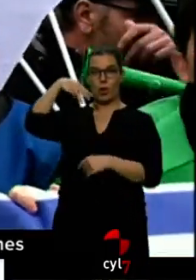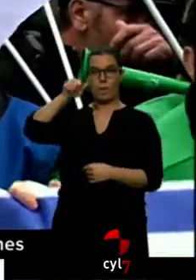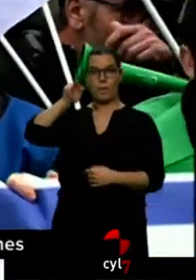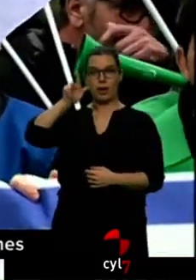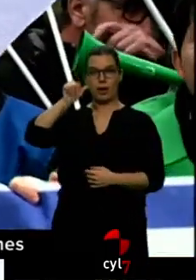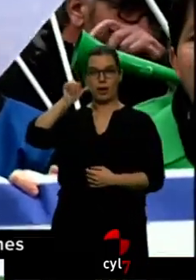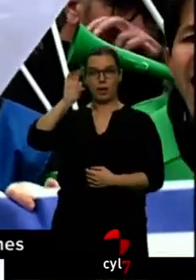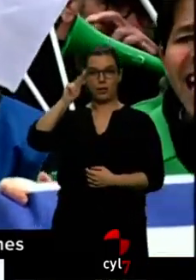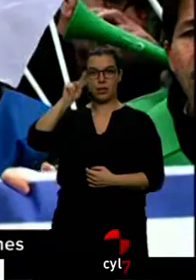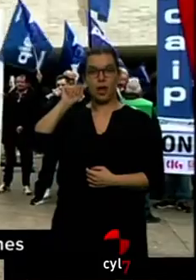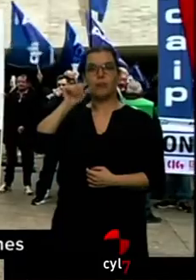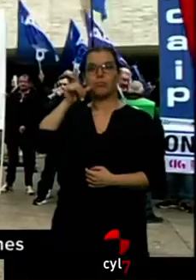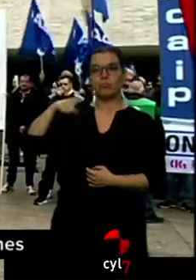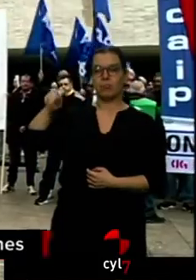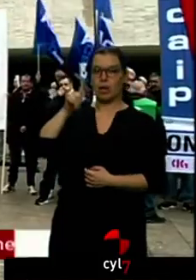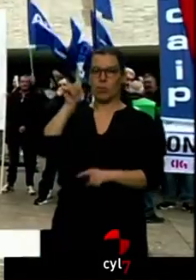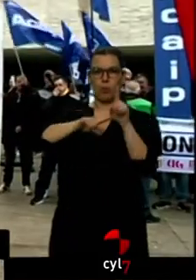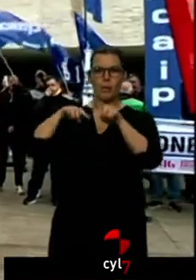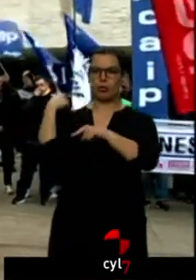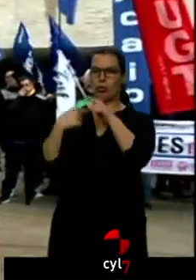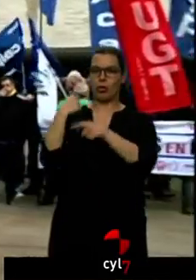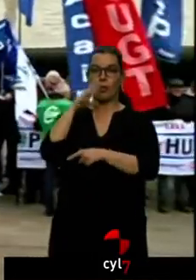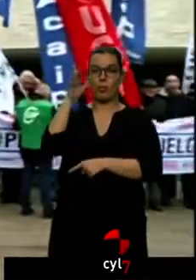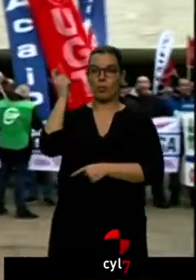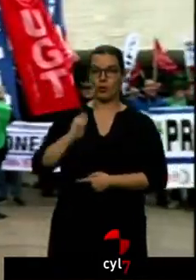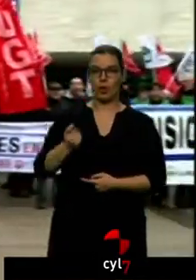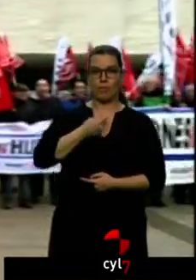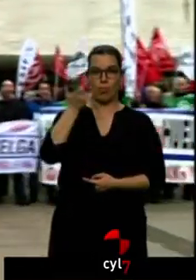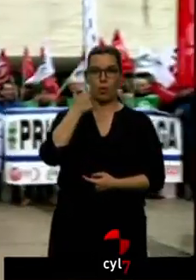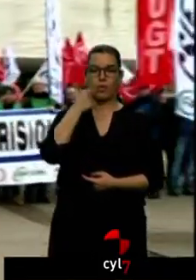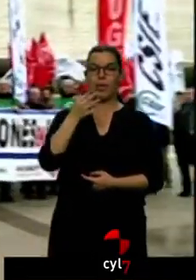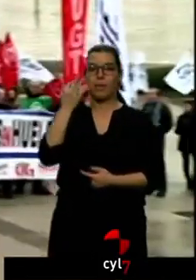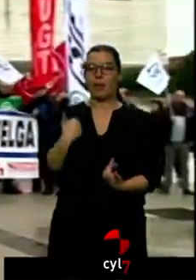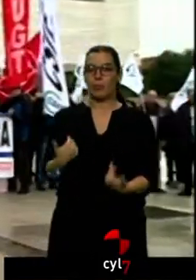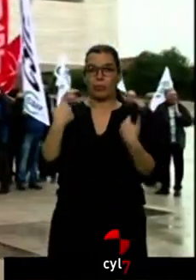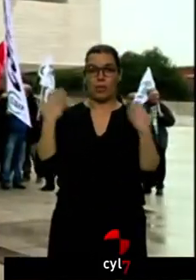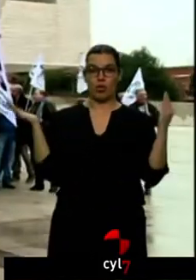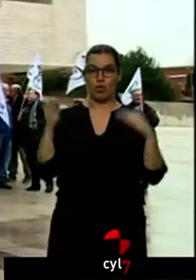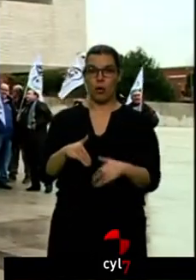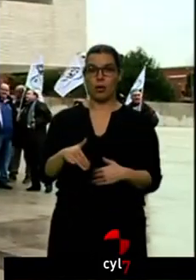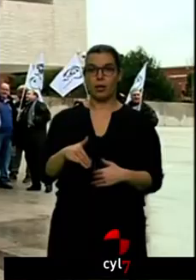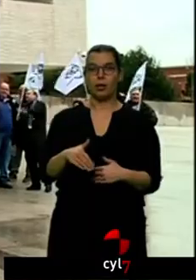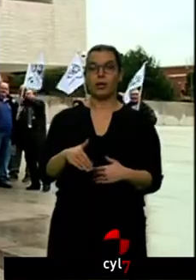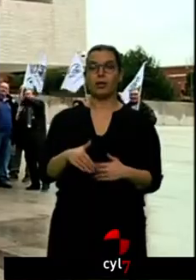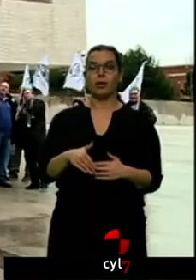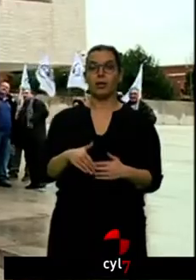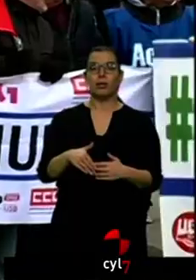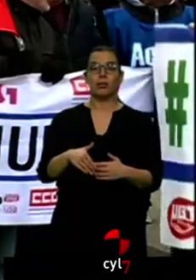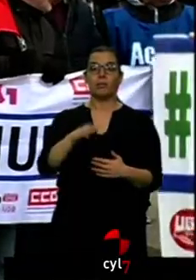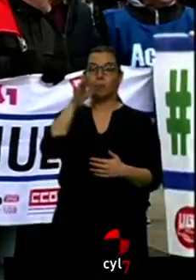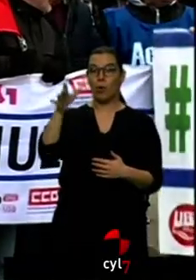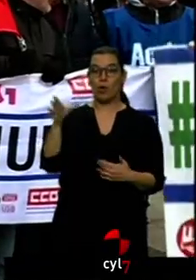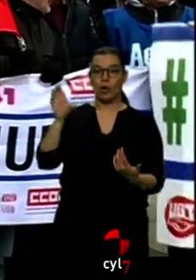que sufren a diario por la falta de personal. Tachan de irresponsabilidad que el Interior niegue mejoras salariales y laborales a su